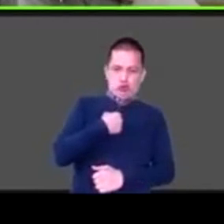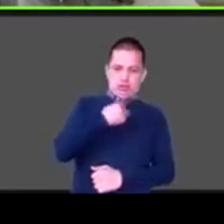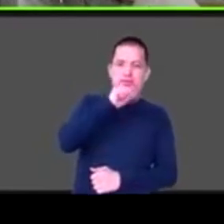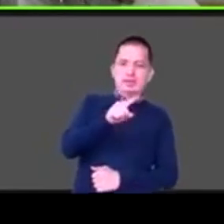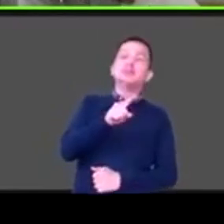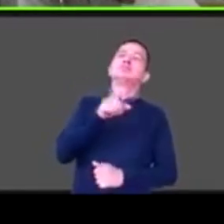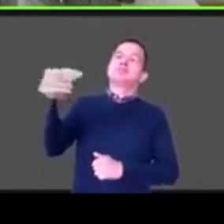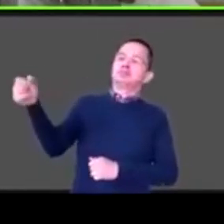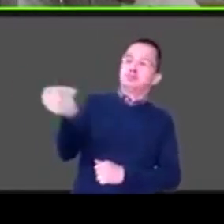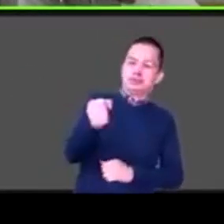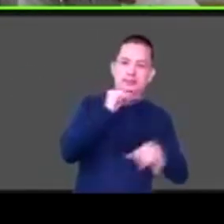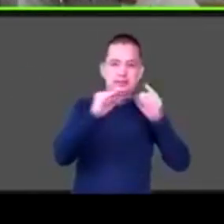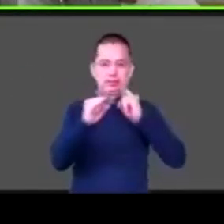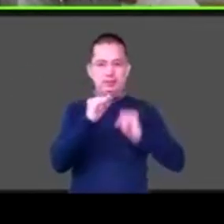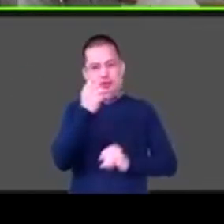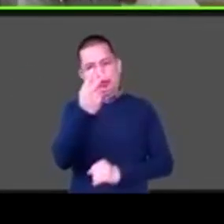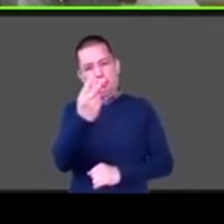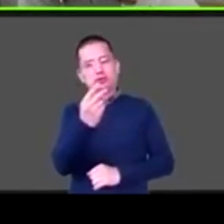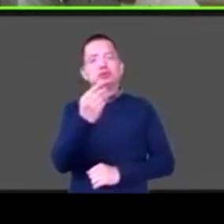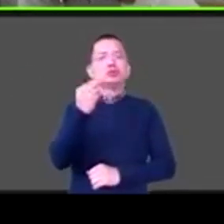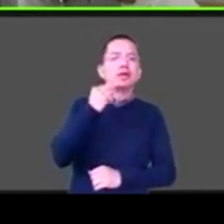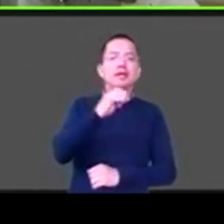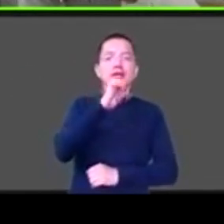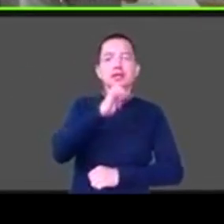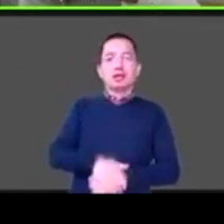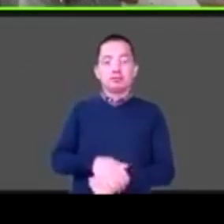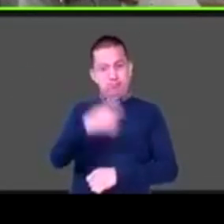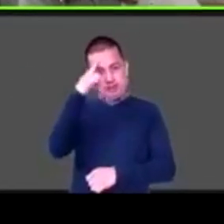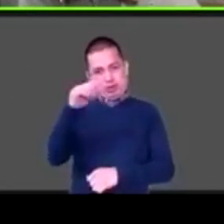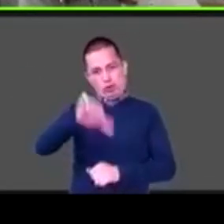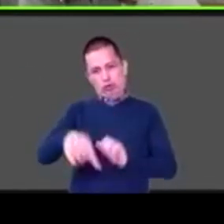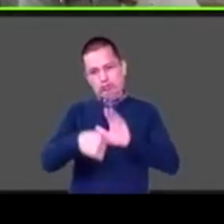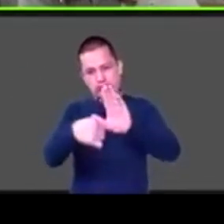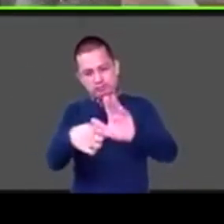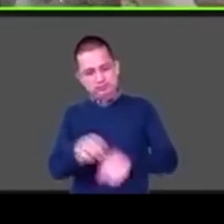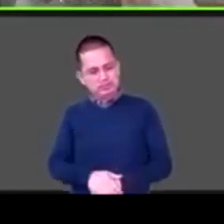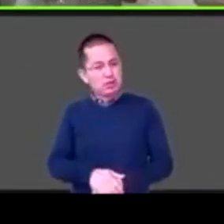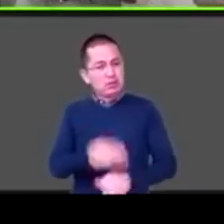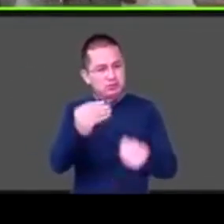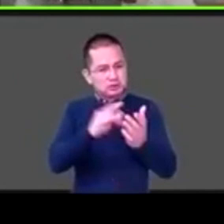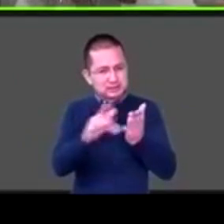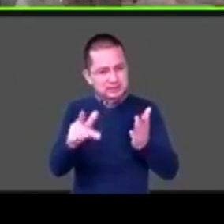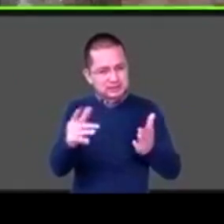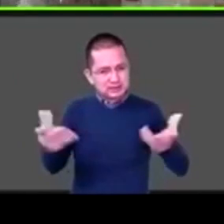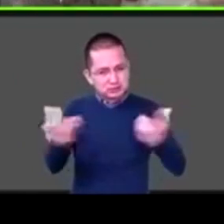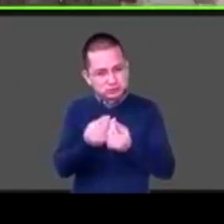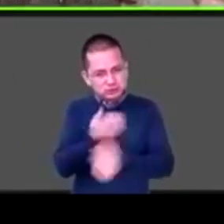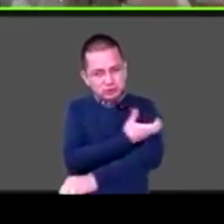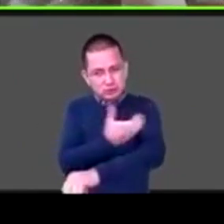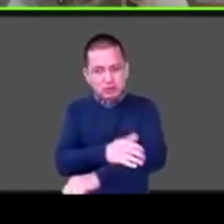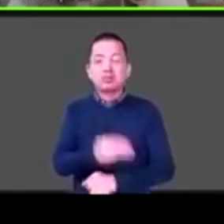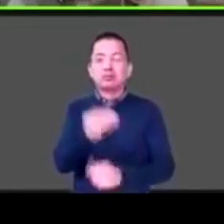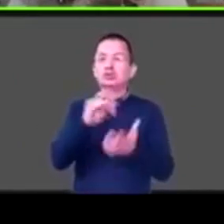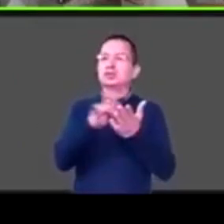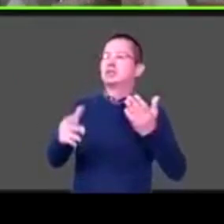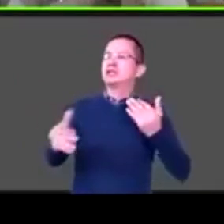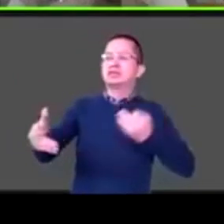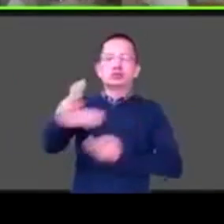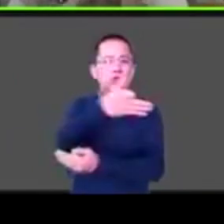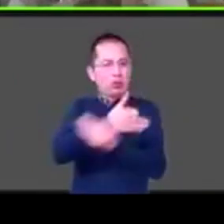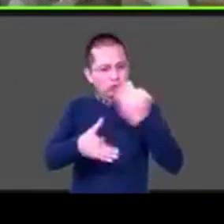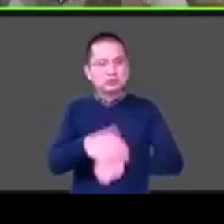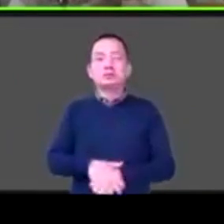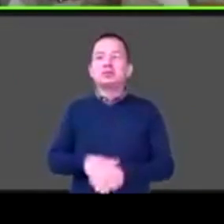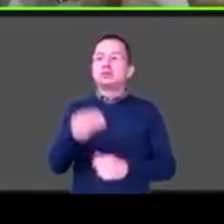Romero que ya conocemos bastante que tuvieron este espacio muchísimas gracias por acompañarnos muchísimas gracias cada uno de ustedes por abrir